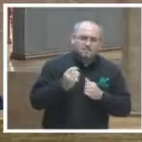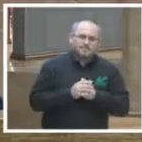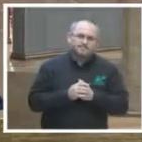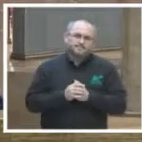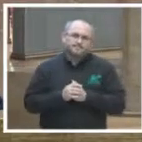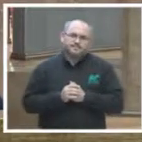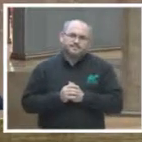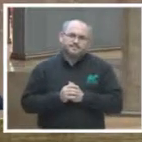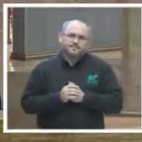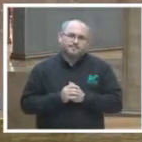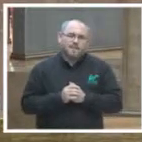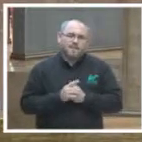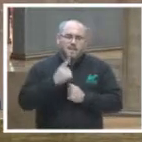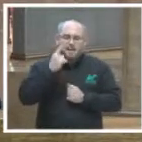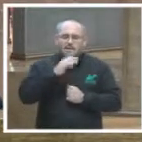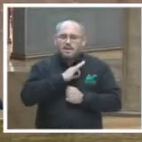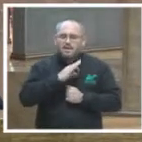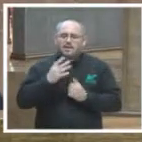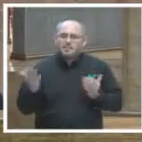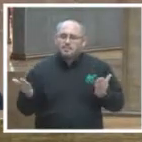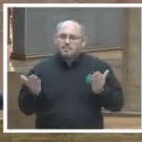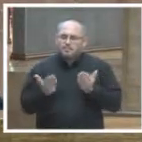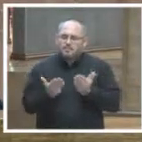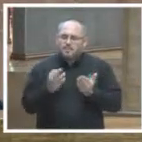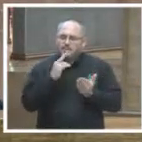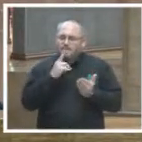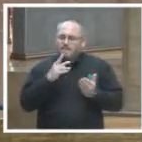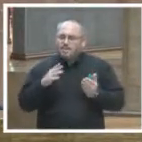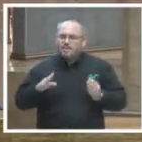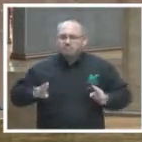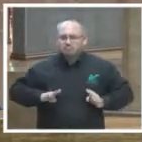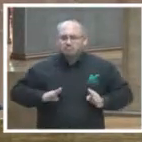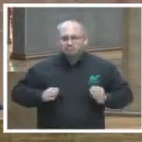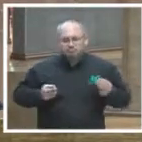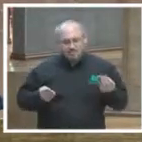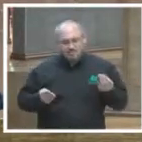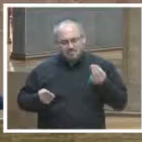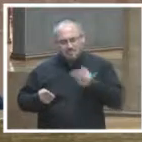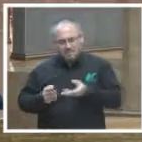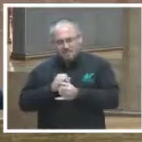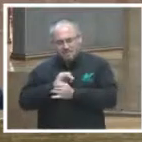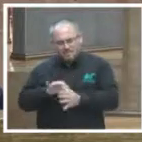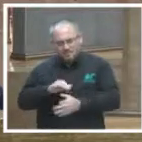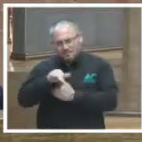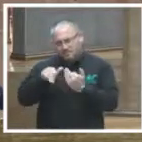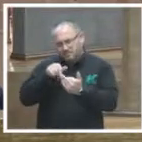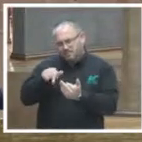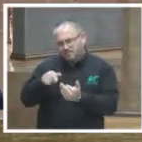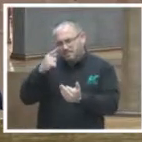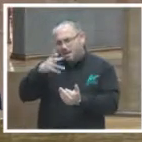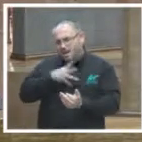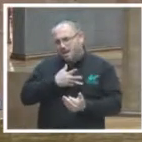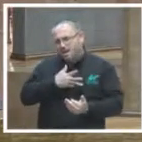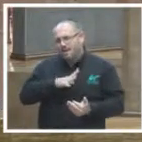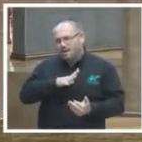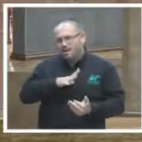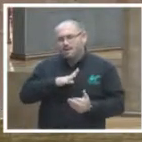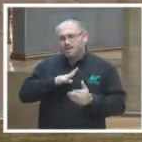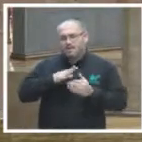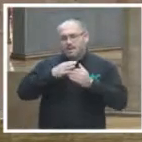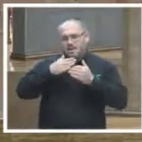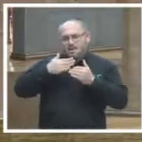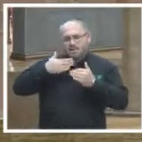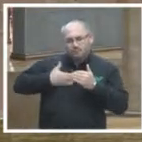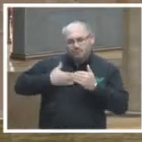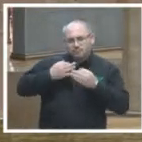para acercar más y de mejor manera la información a la gente se permite tener una justicia abierta que más que un nuevo